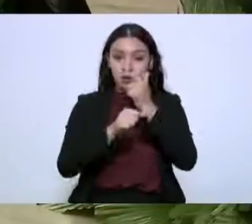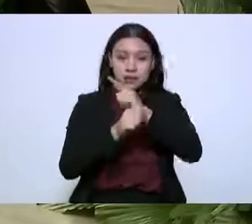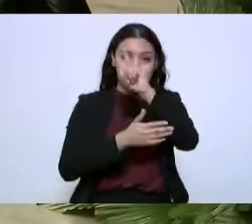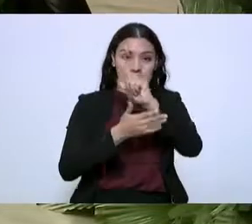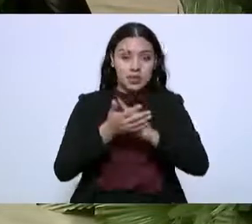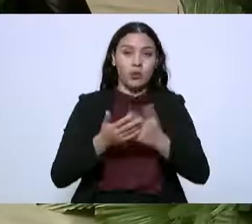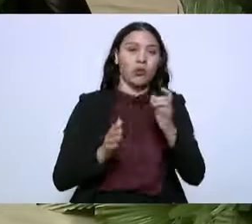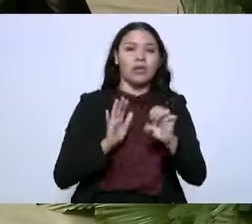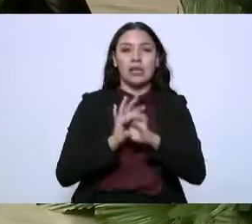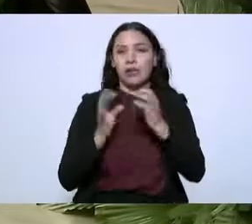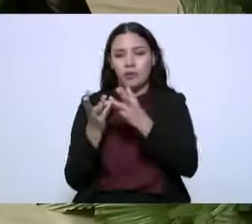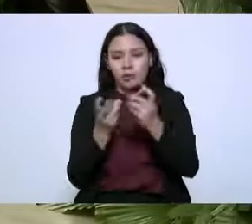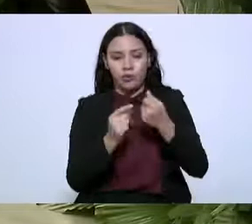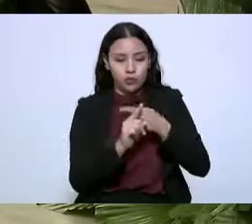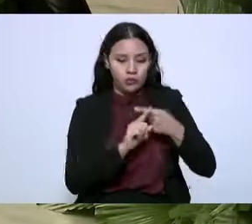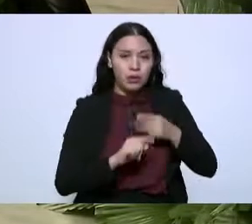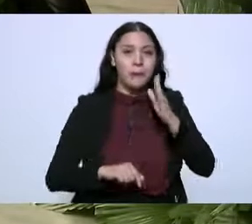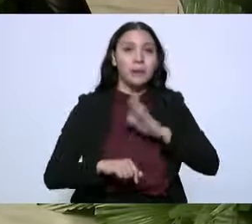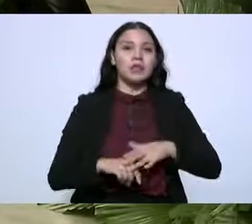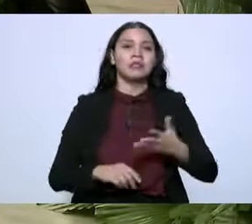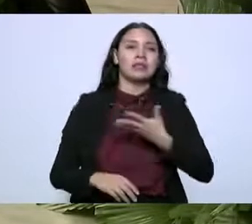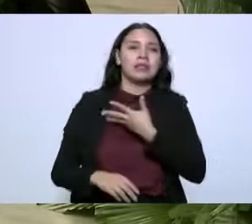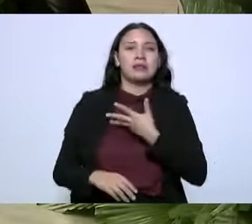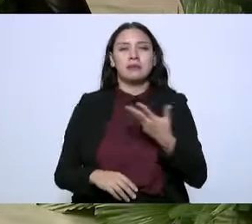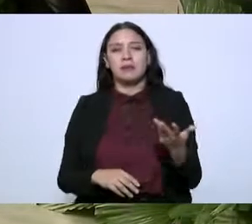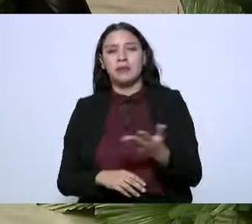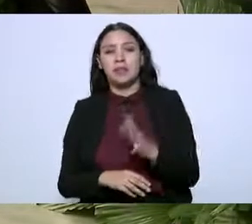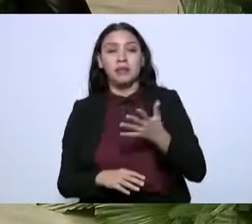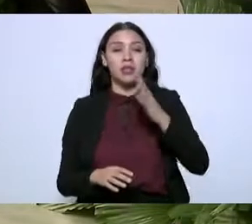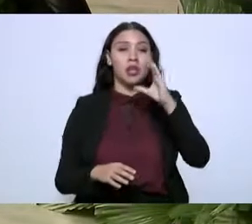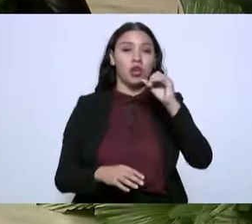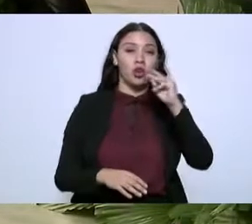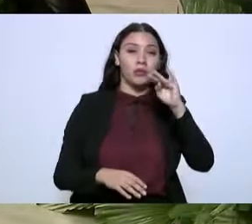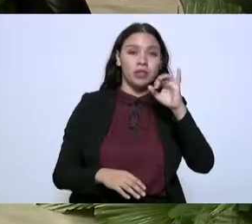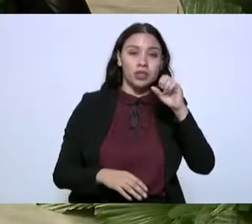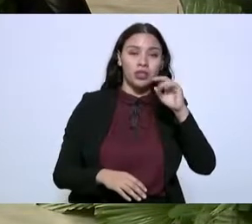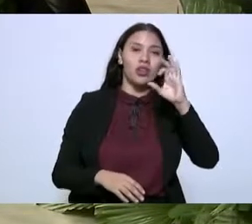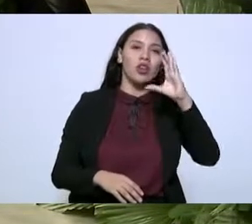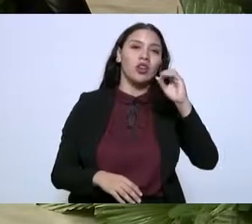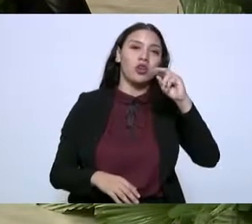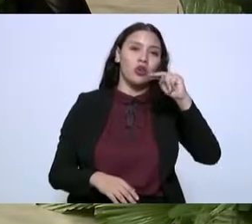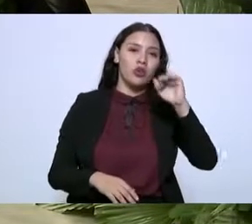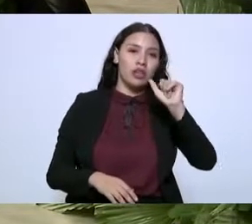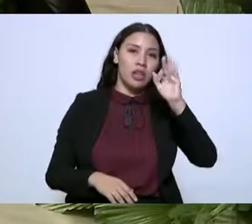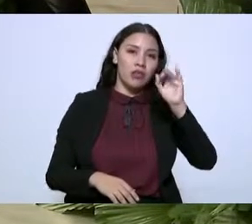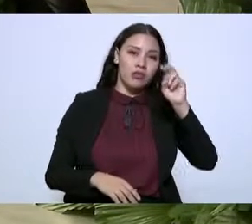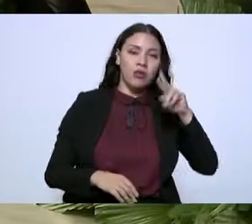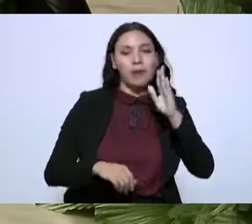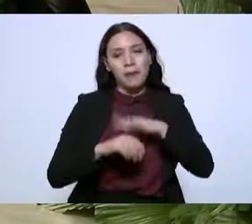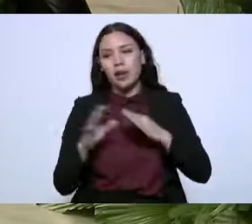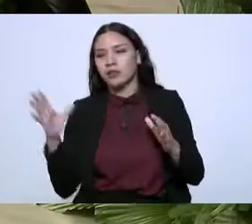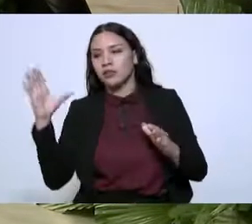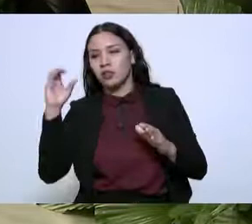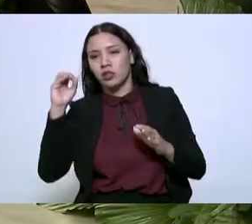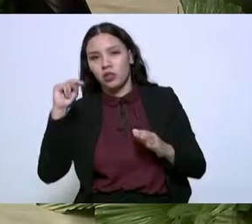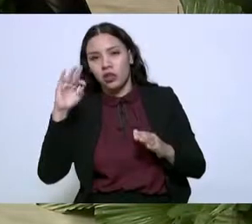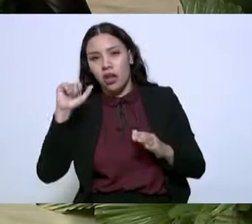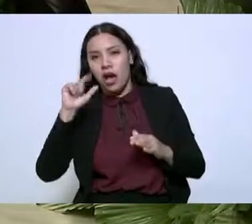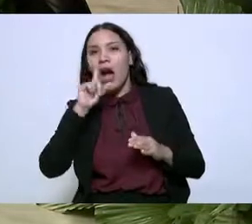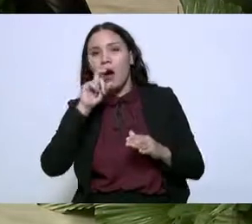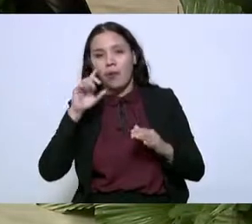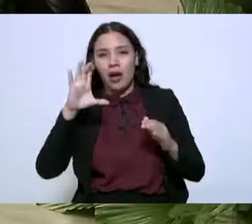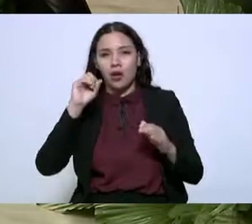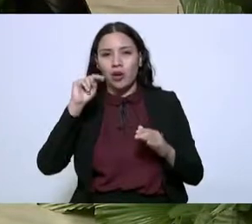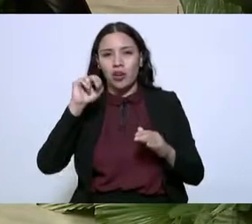se hace. Si hacemos una sumatoria, tenemos en la Comisión Nacional Forestal la CONAFOR y la CONAGUA, y sí me gustaría hacer